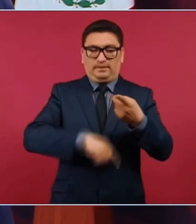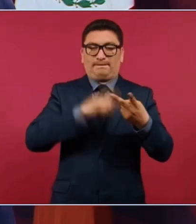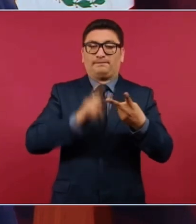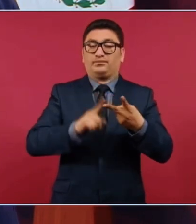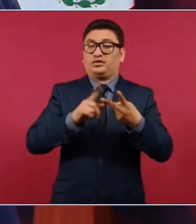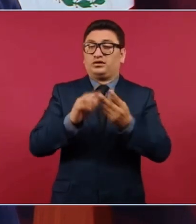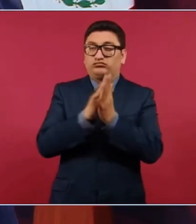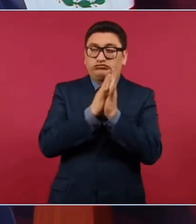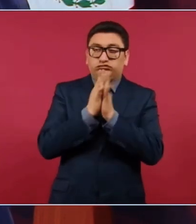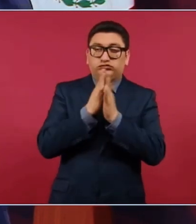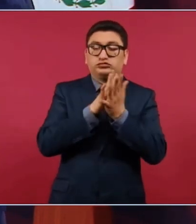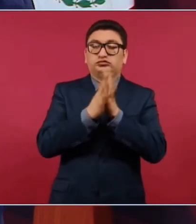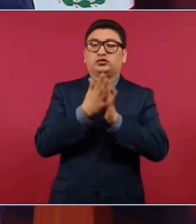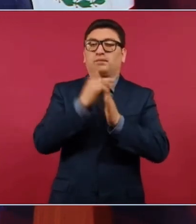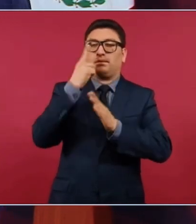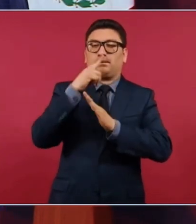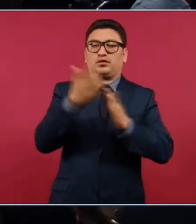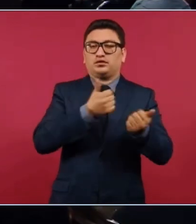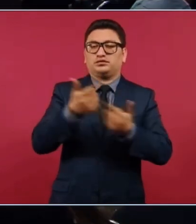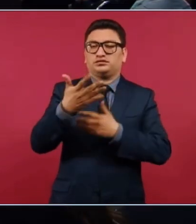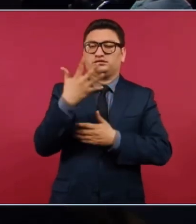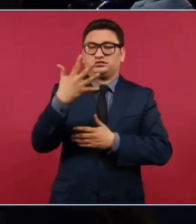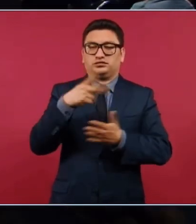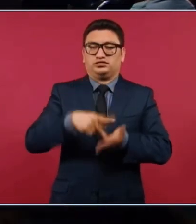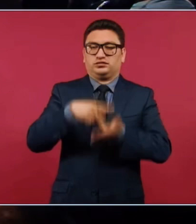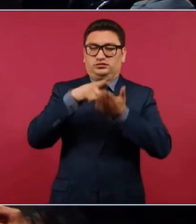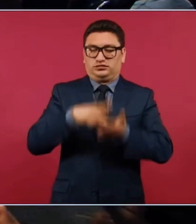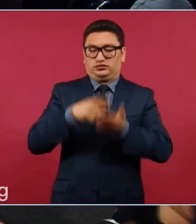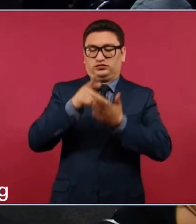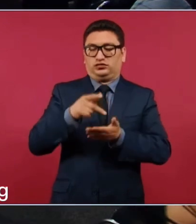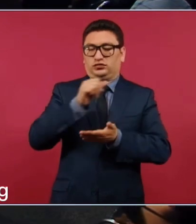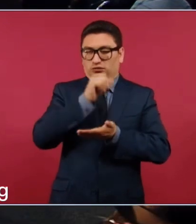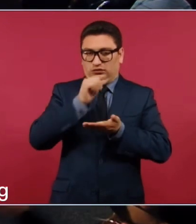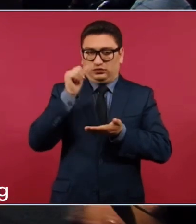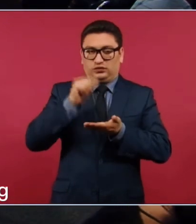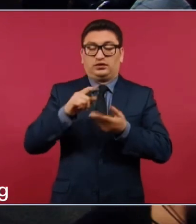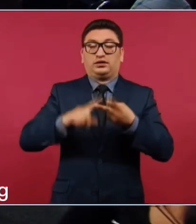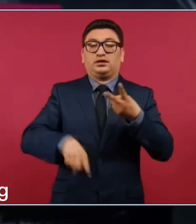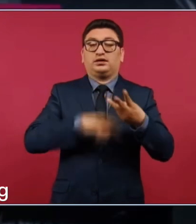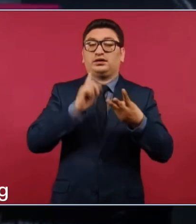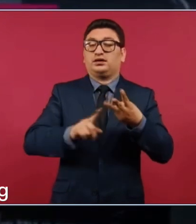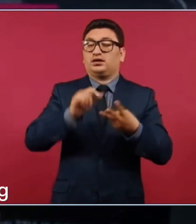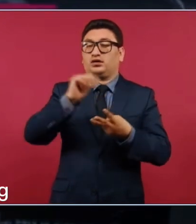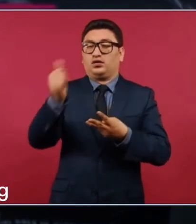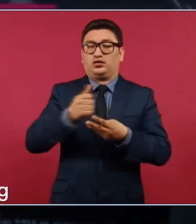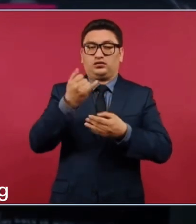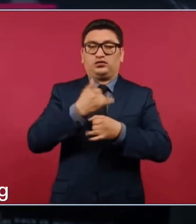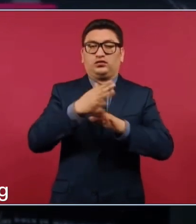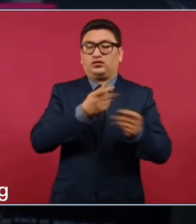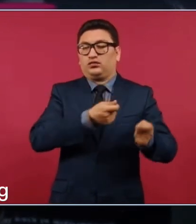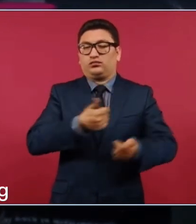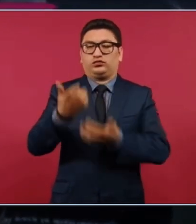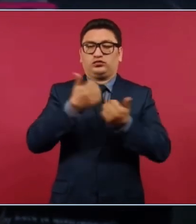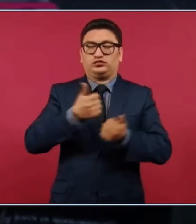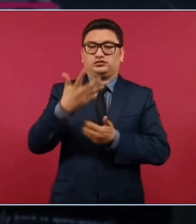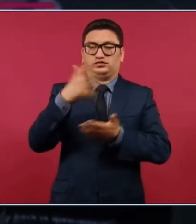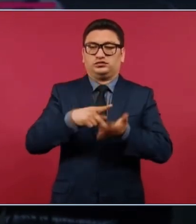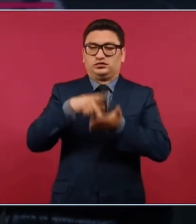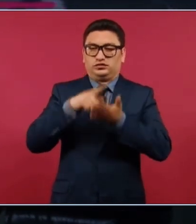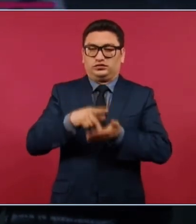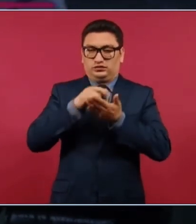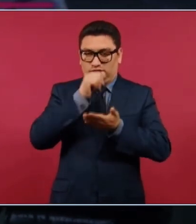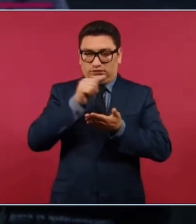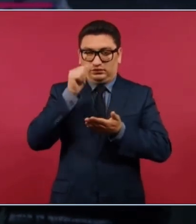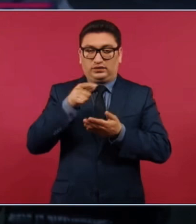Conspiración para la distribución de cinco kilogramos o más de cocaína. Conspiración para la distribución y posesión de cinco kilogramos o más de